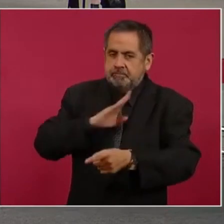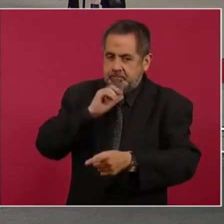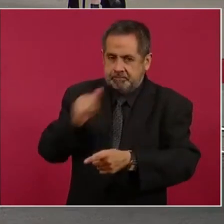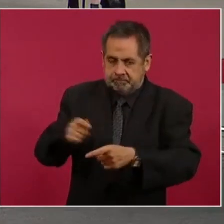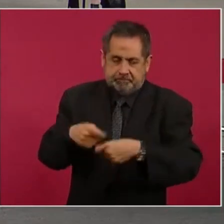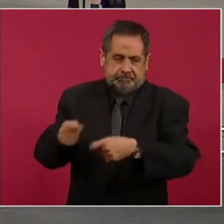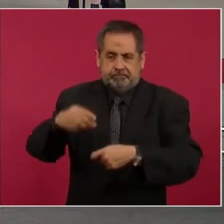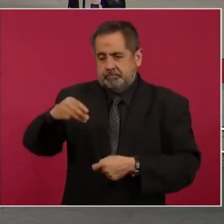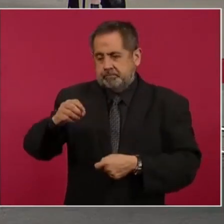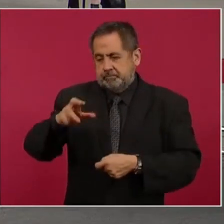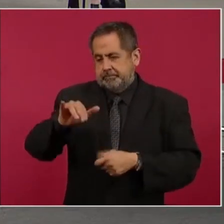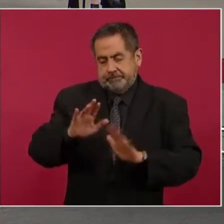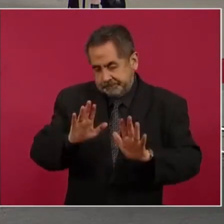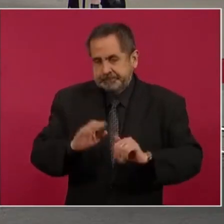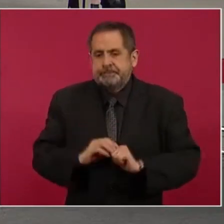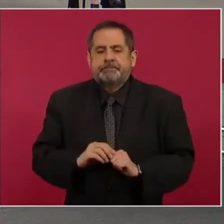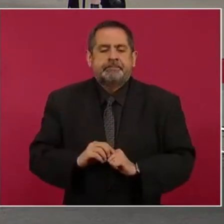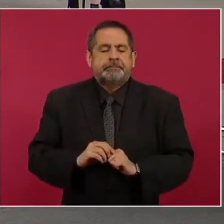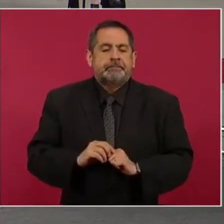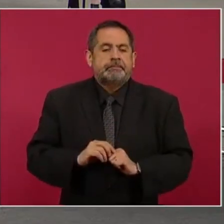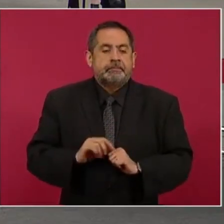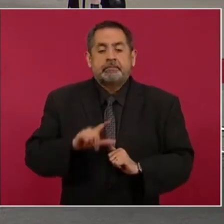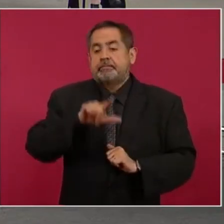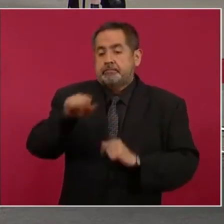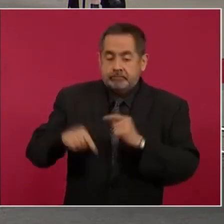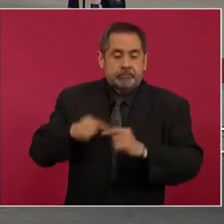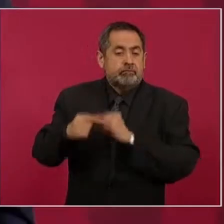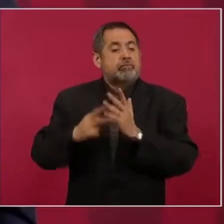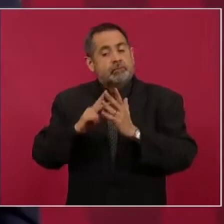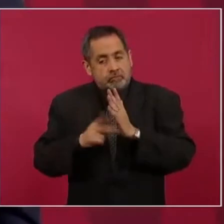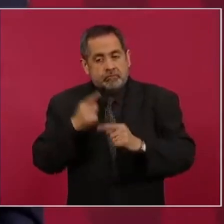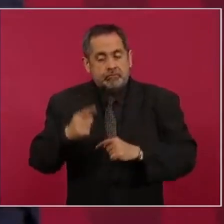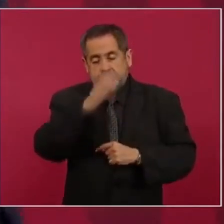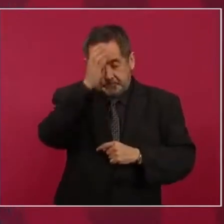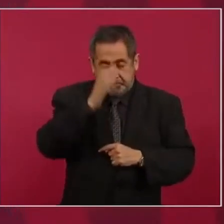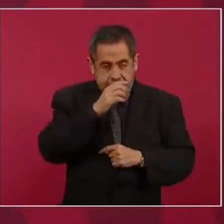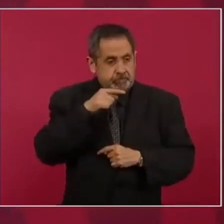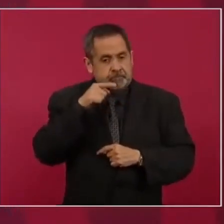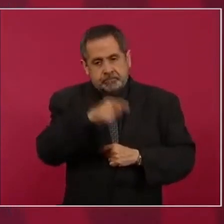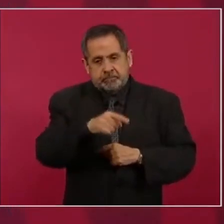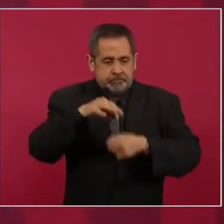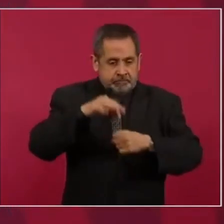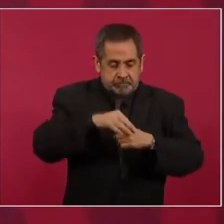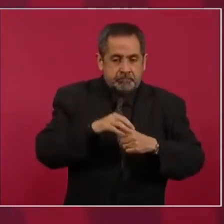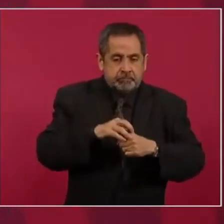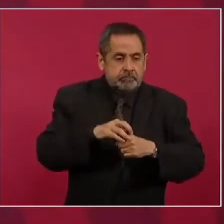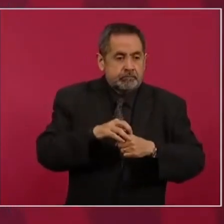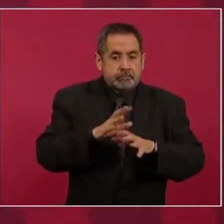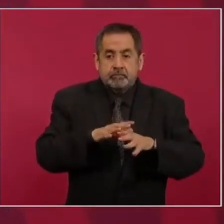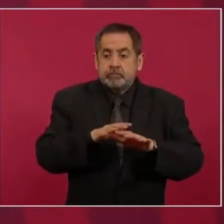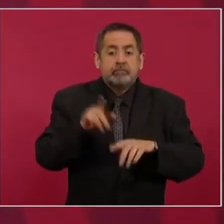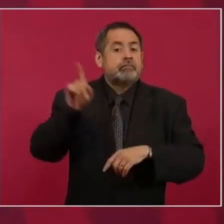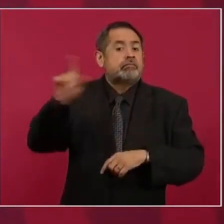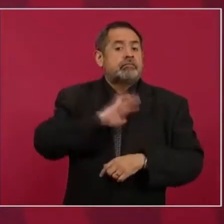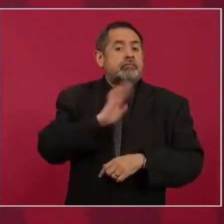Luego viene la elección de nuevo en Coahuila y detienen al señor Moreira en España,